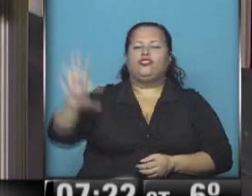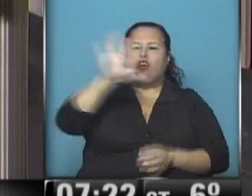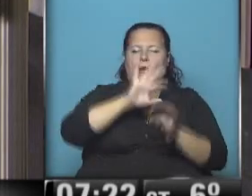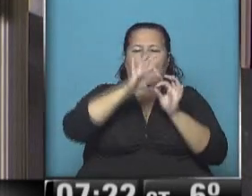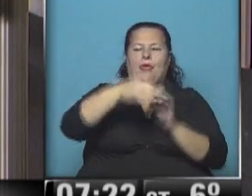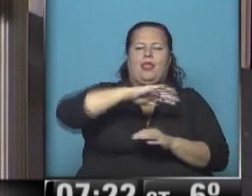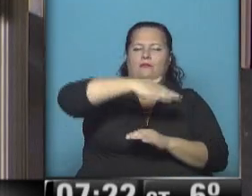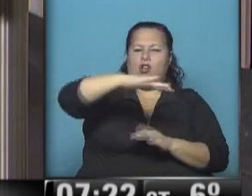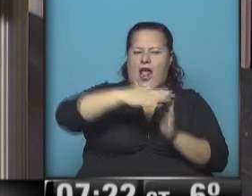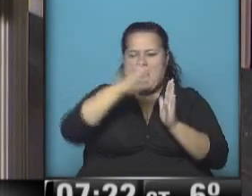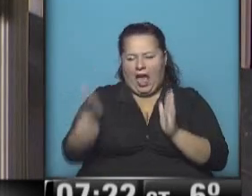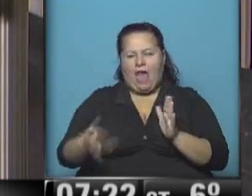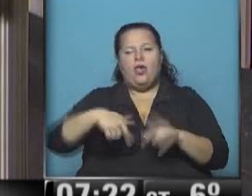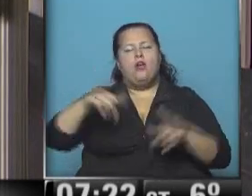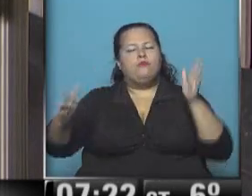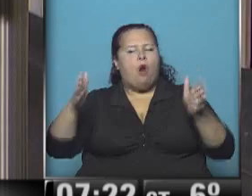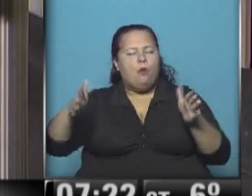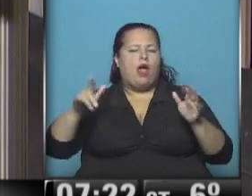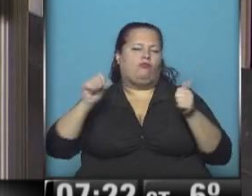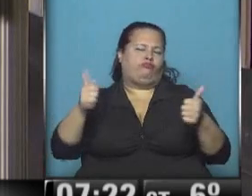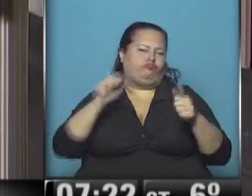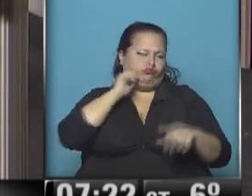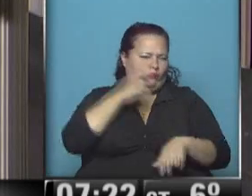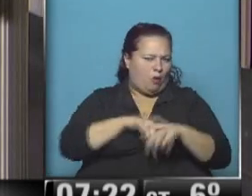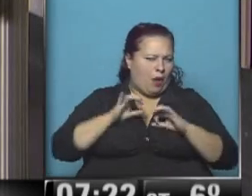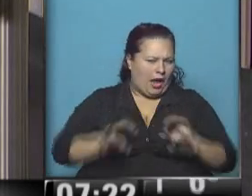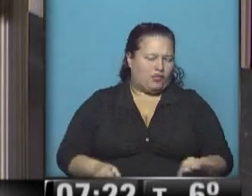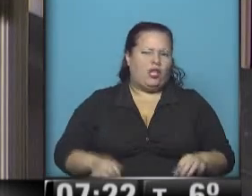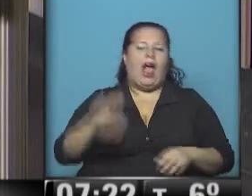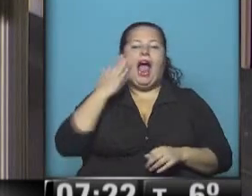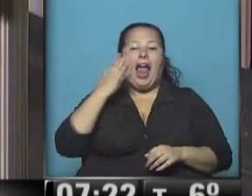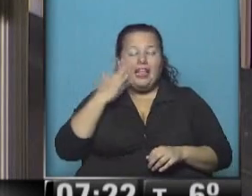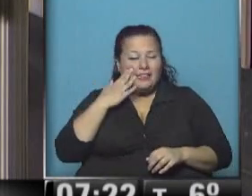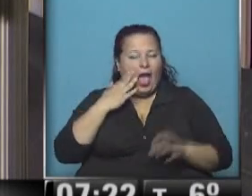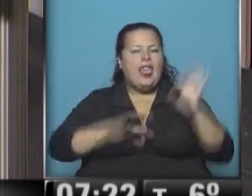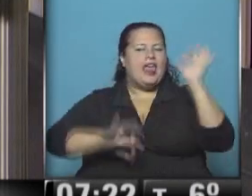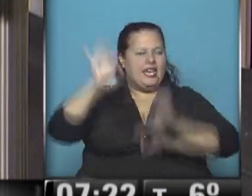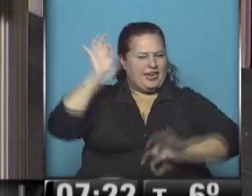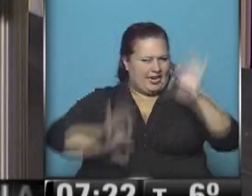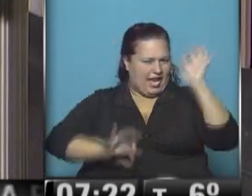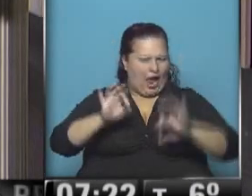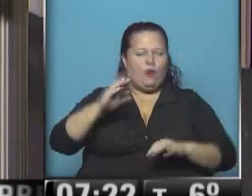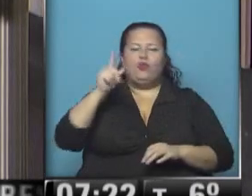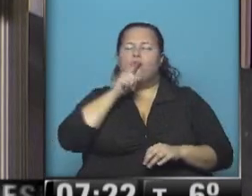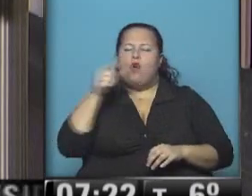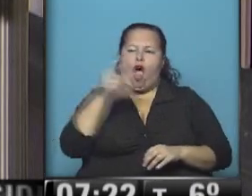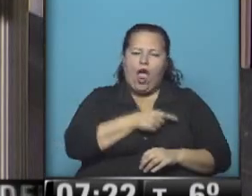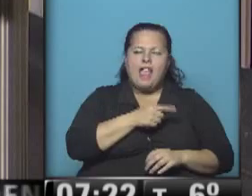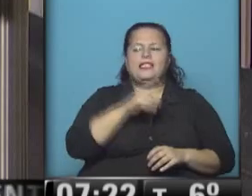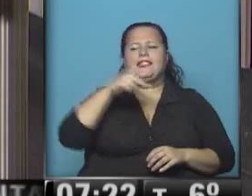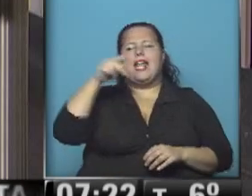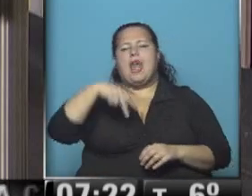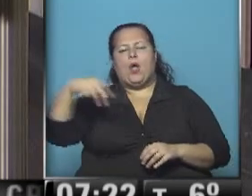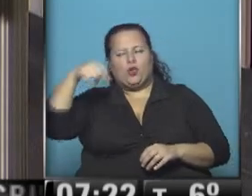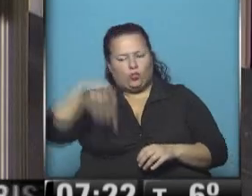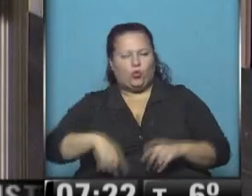pegadita a la cordillera, una temporada excepcional. Para la tarde se esperan nevadas en el oeste de Chubut, en el sur de Neuquén.